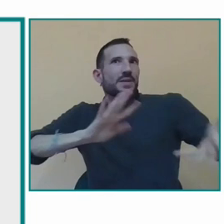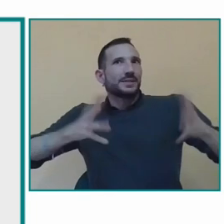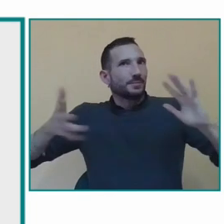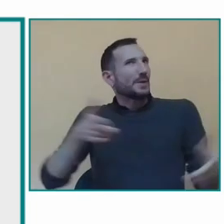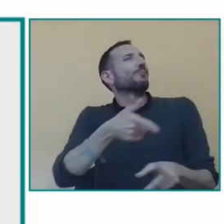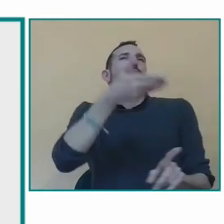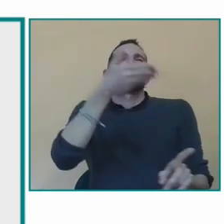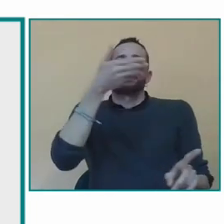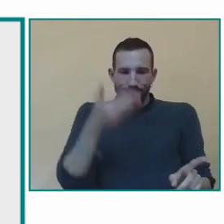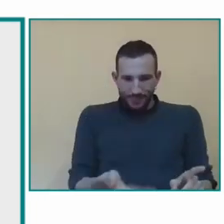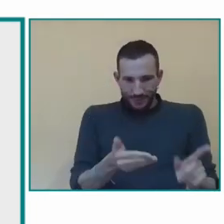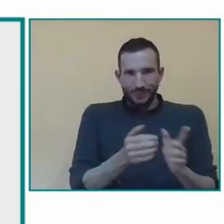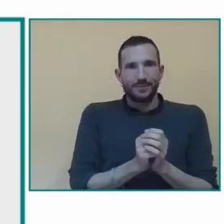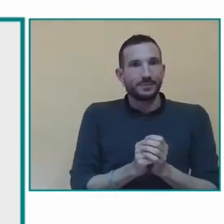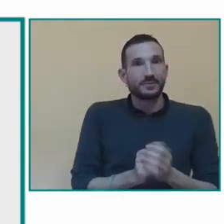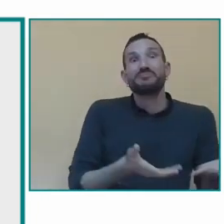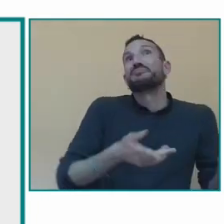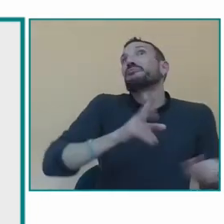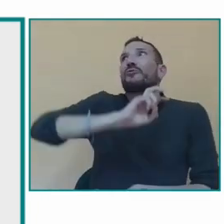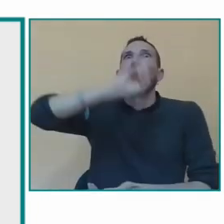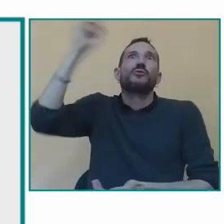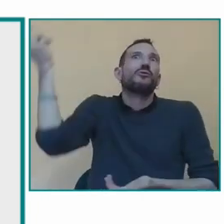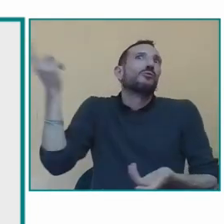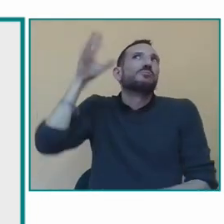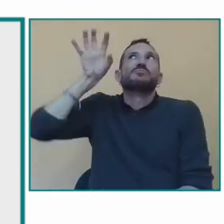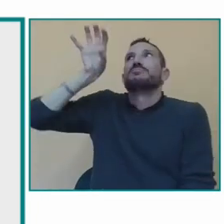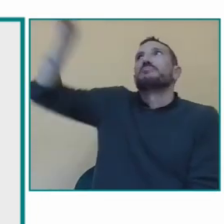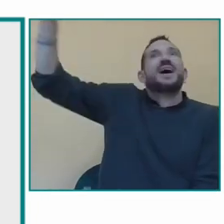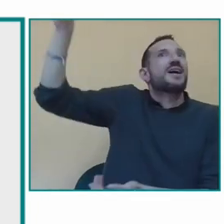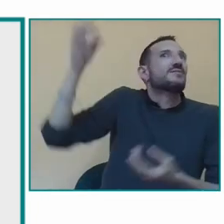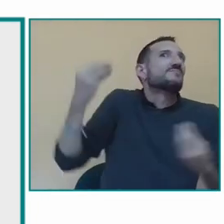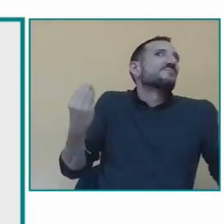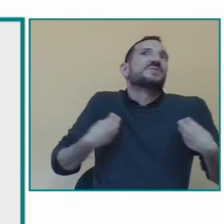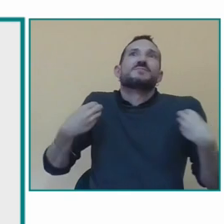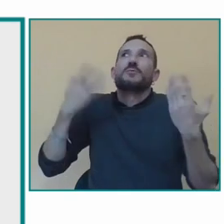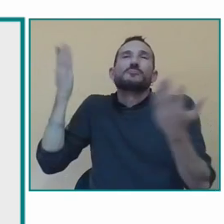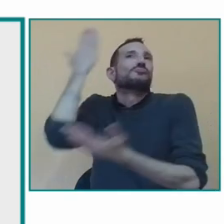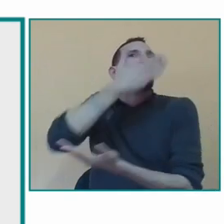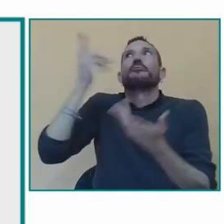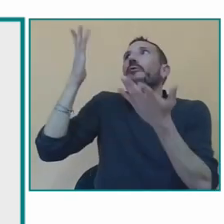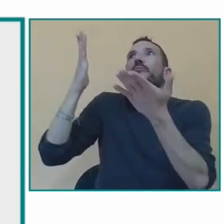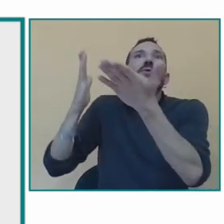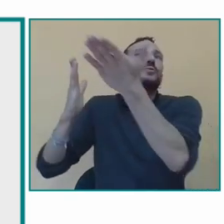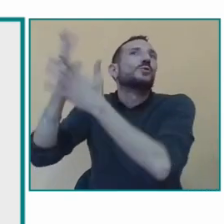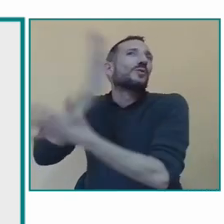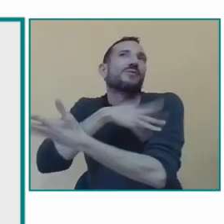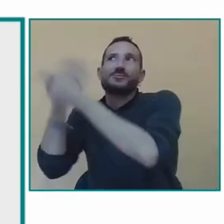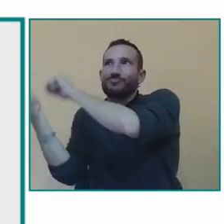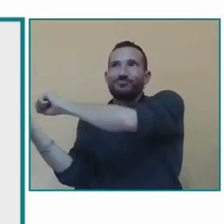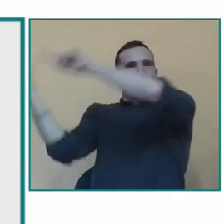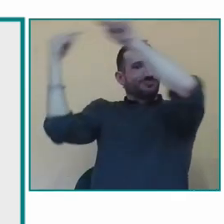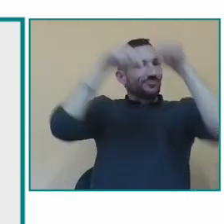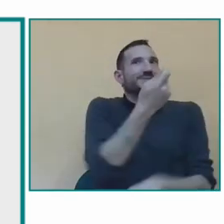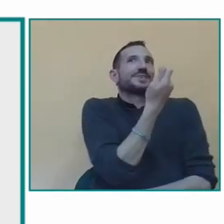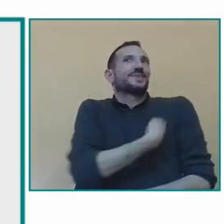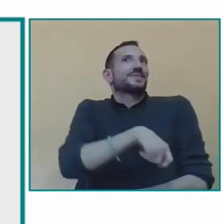y necesitamos ocupar estrategias para ir tirando de ellos y que se puedan desarrollar al máximo también tenemos otros alumnos que proceden